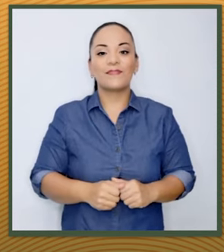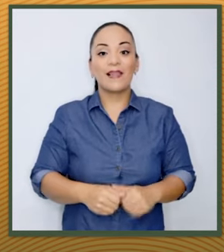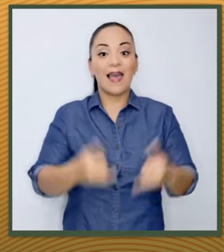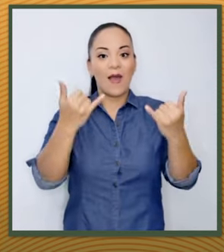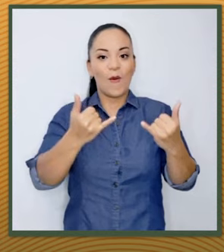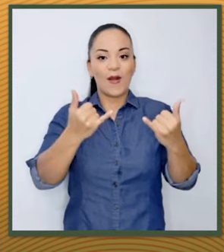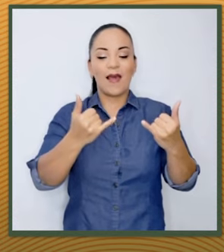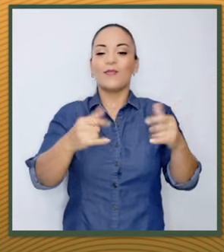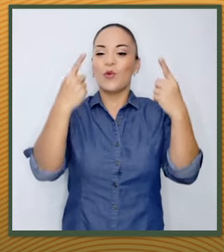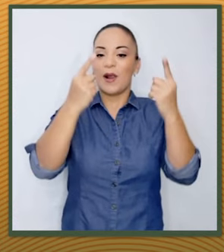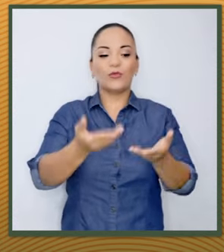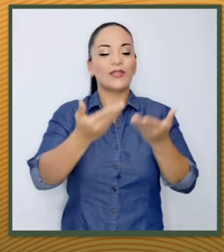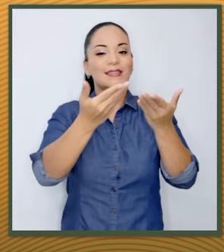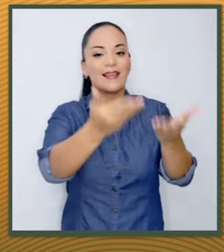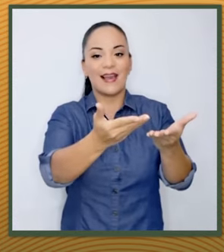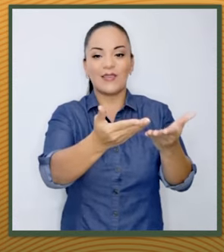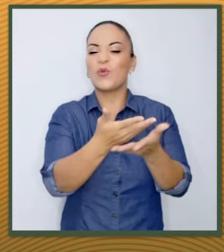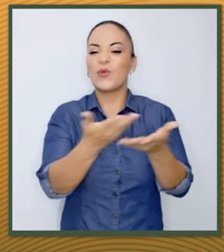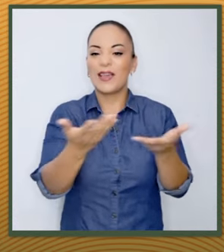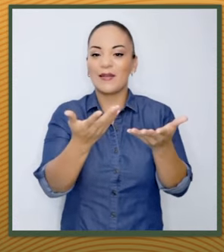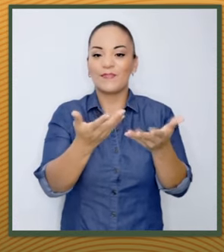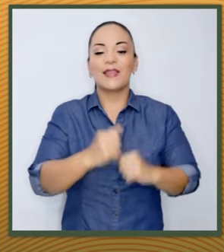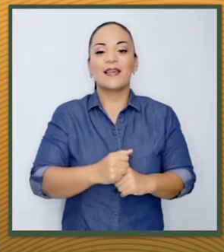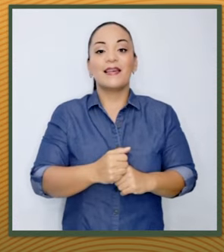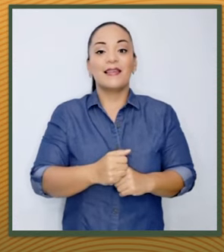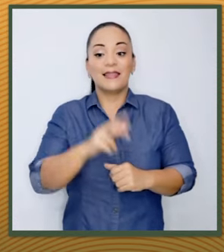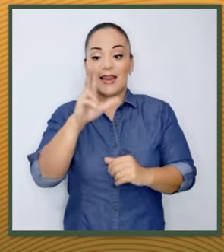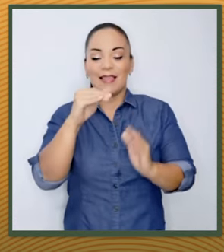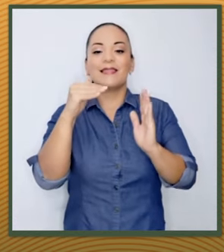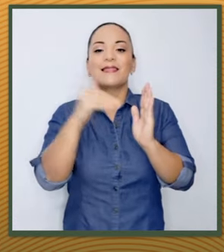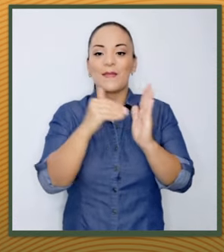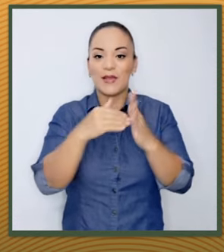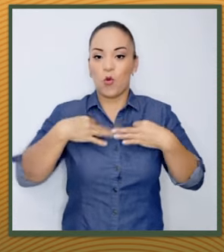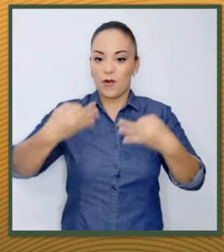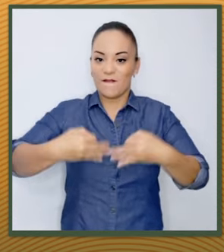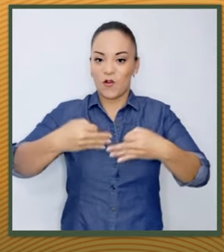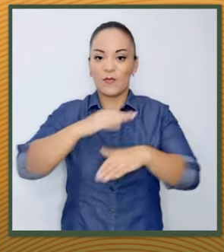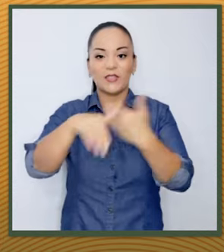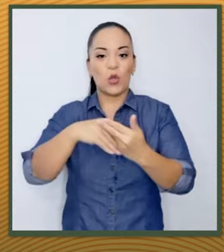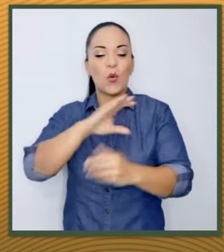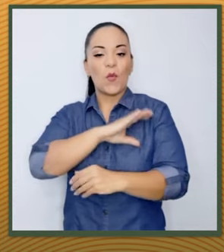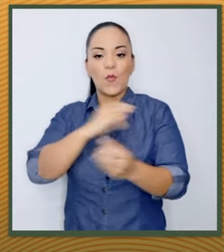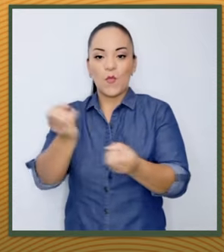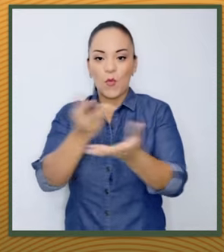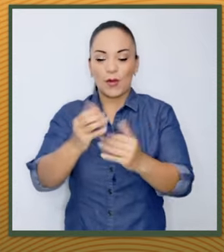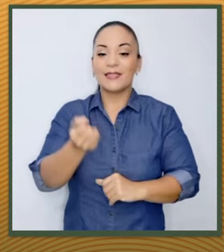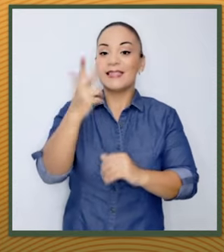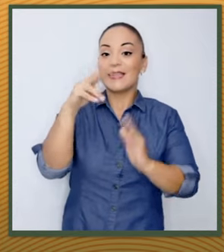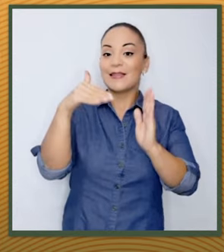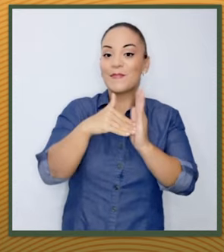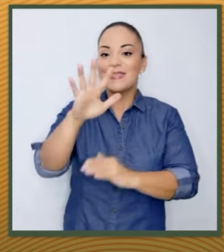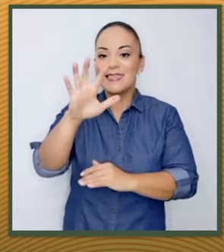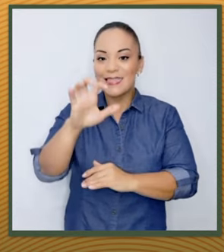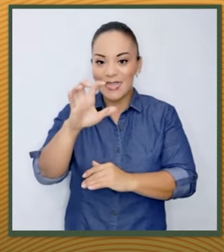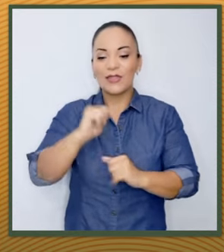entregando y recibiendo 30 mil uniformes de policía para toda nuestra fuerza pública, 13